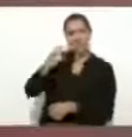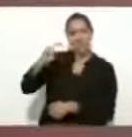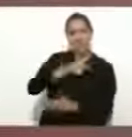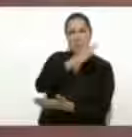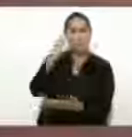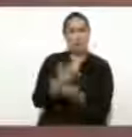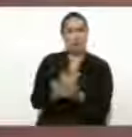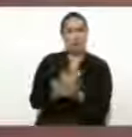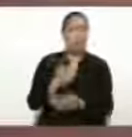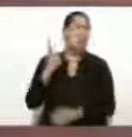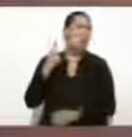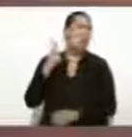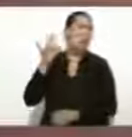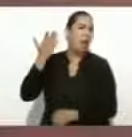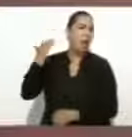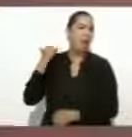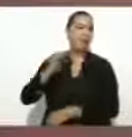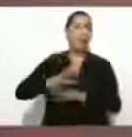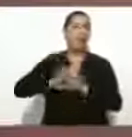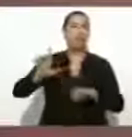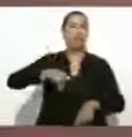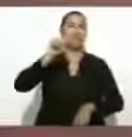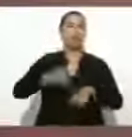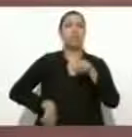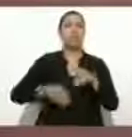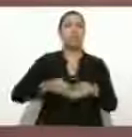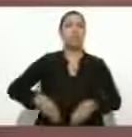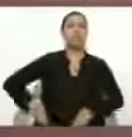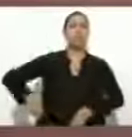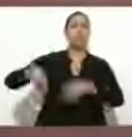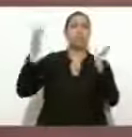se fue al carajo y no va a regresar.